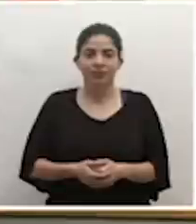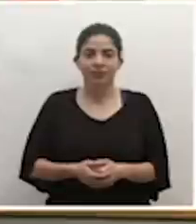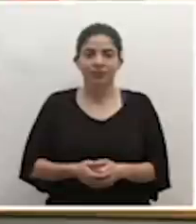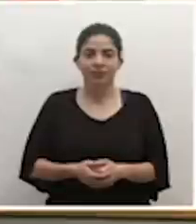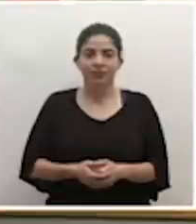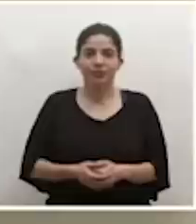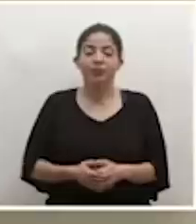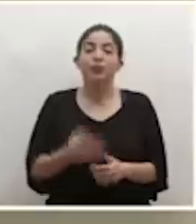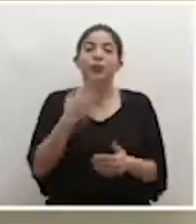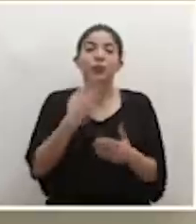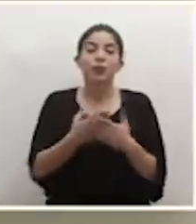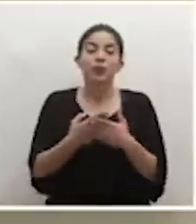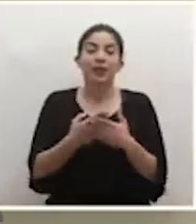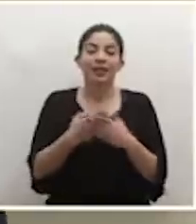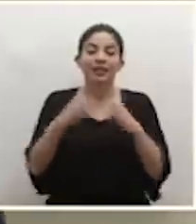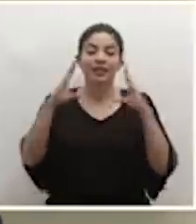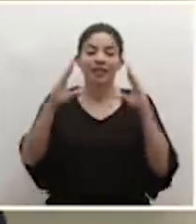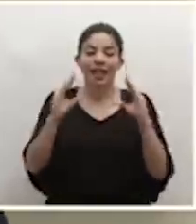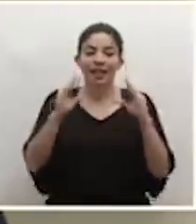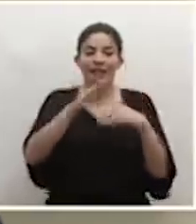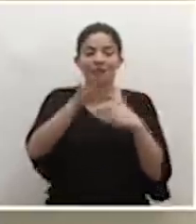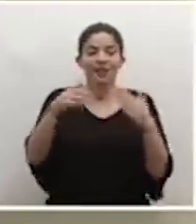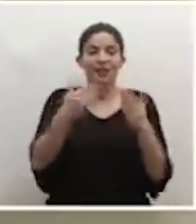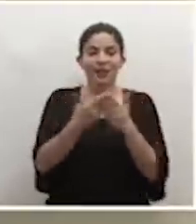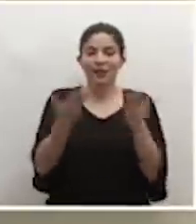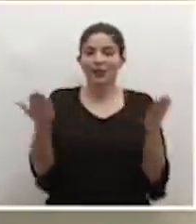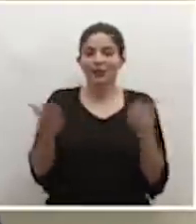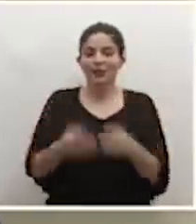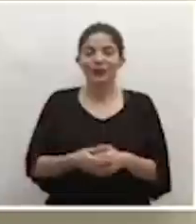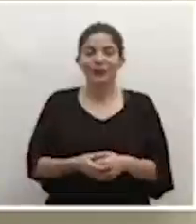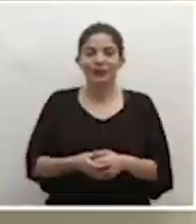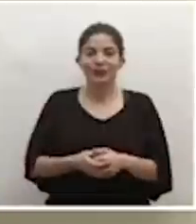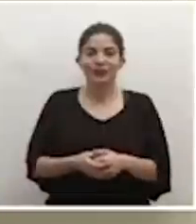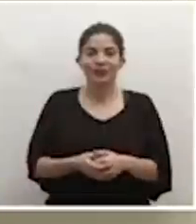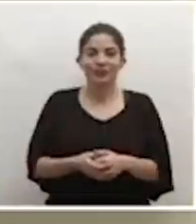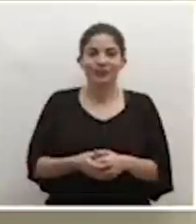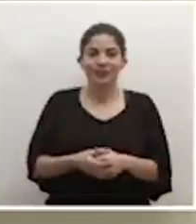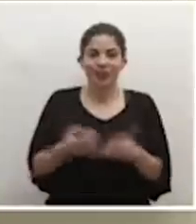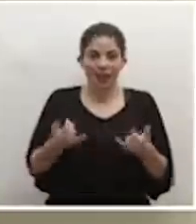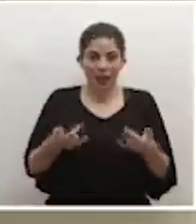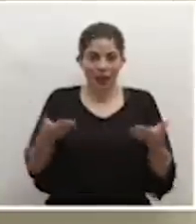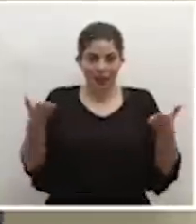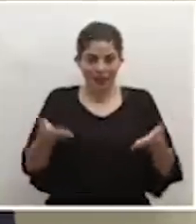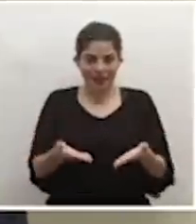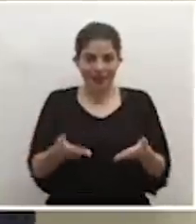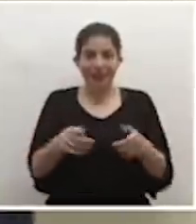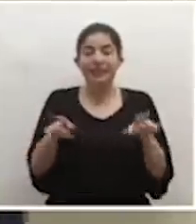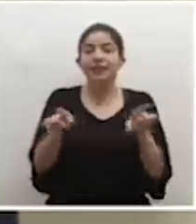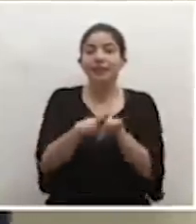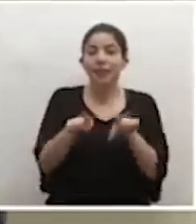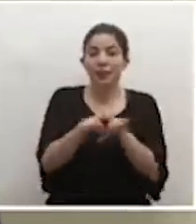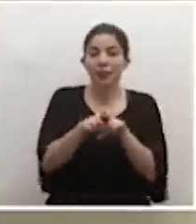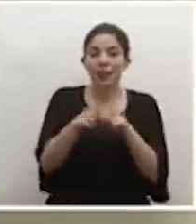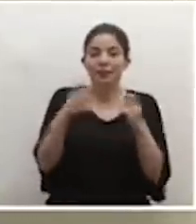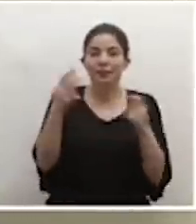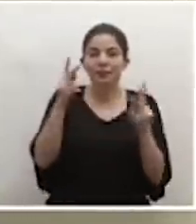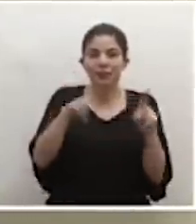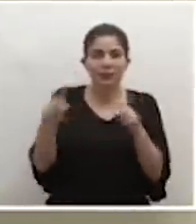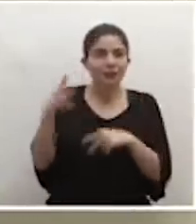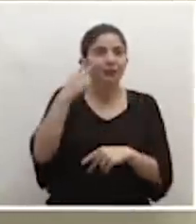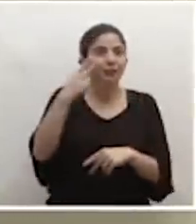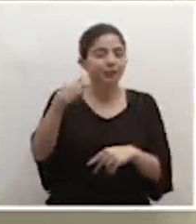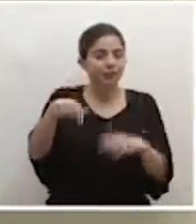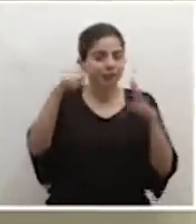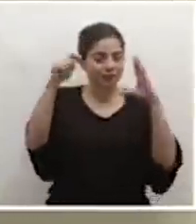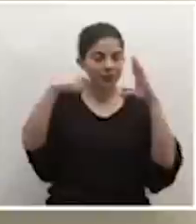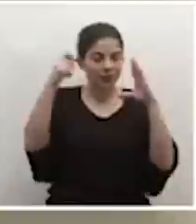Muy buenas tardes a todos y todas los que están presentes y también sintonizando la